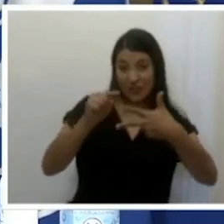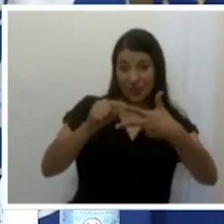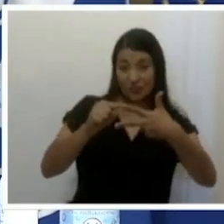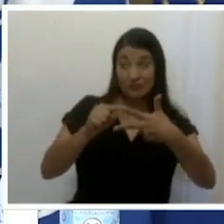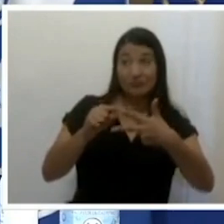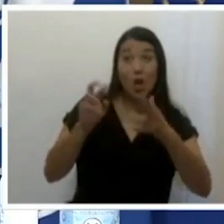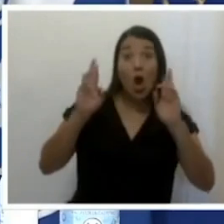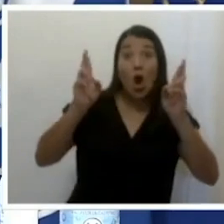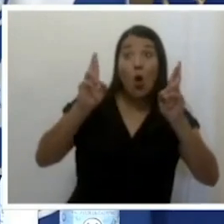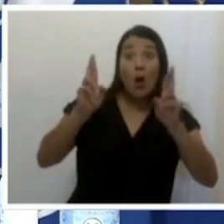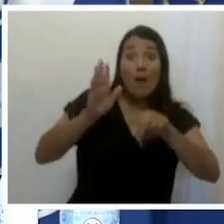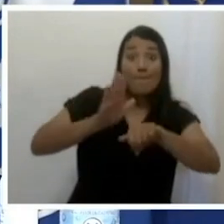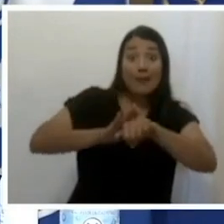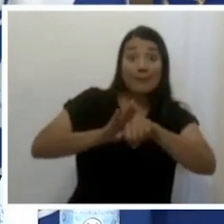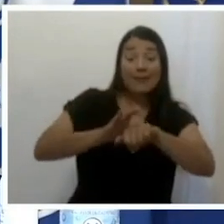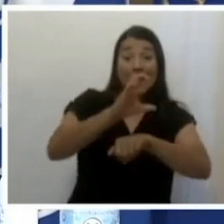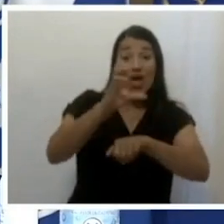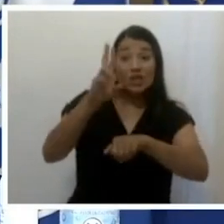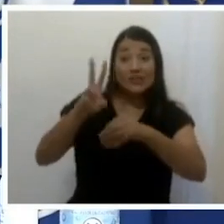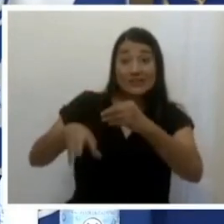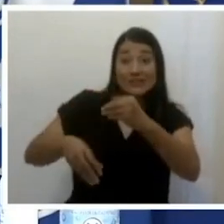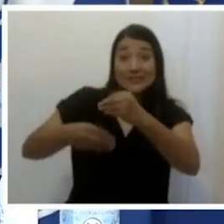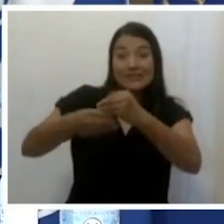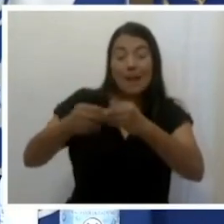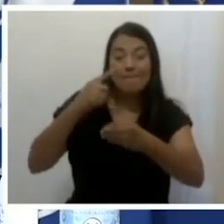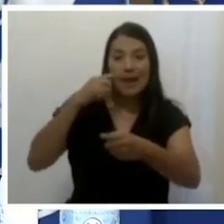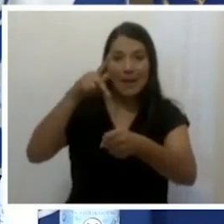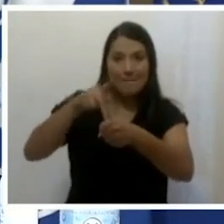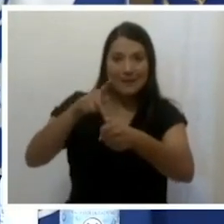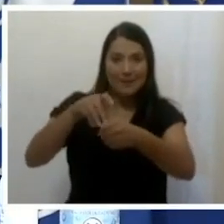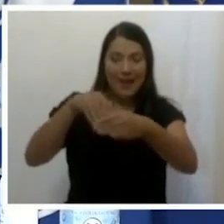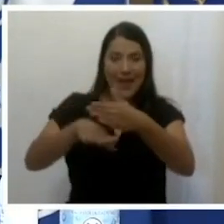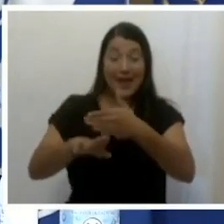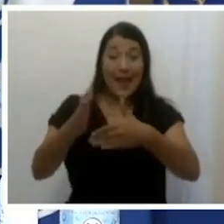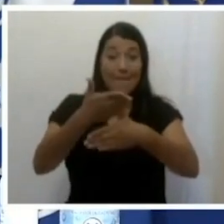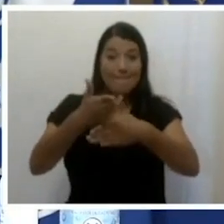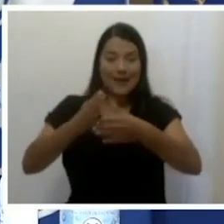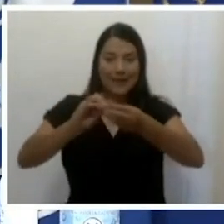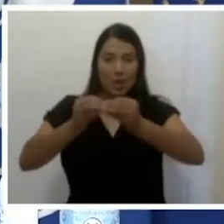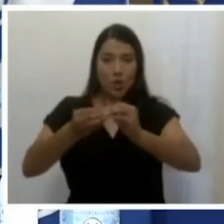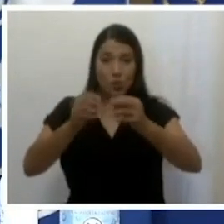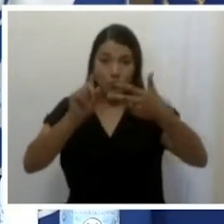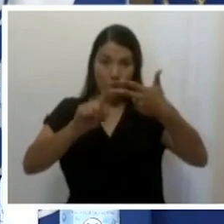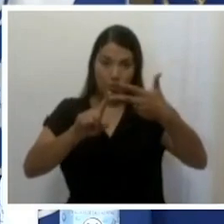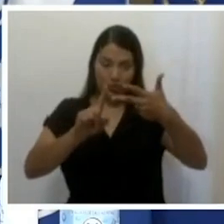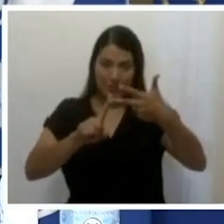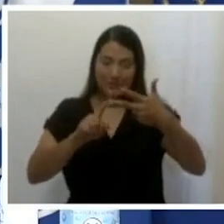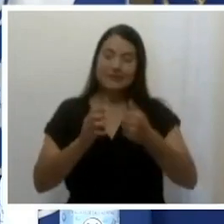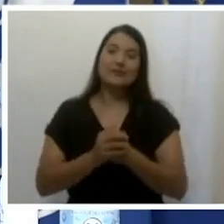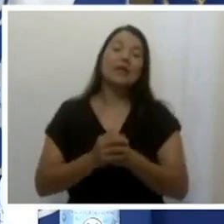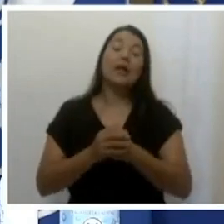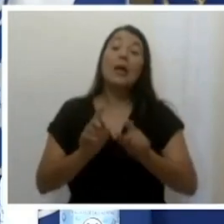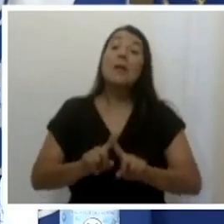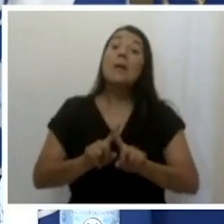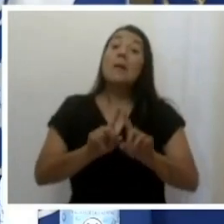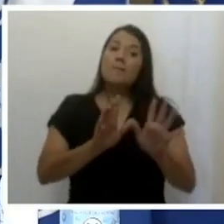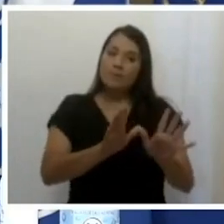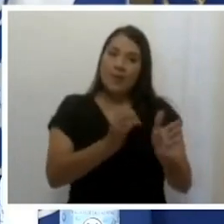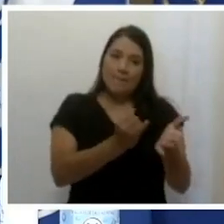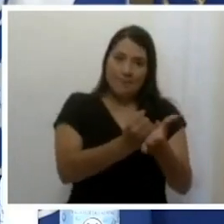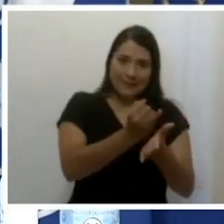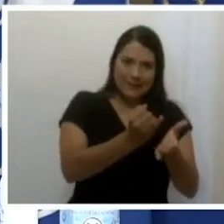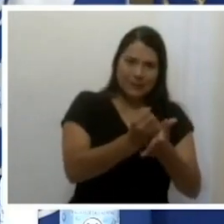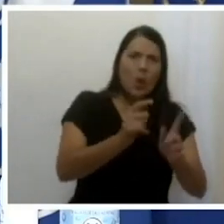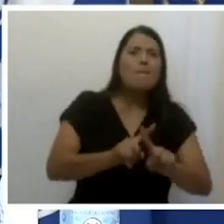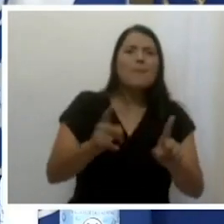participar para la fase 3. Pero más allá de la investigación, también entrar en